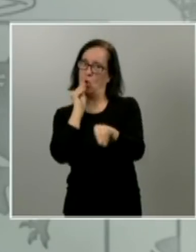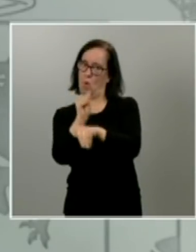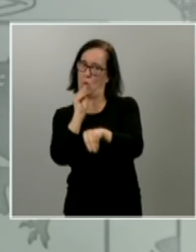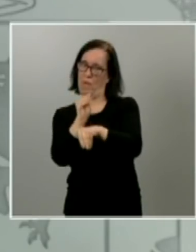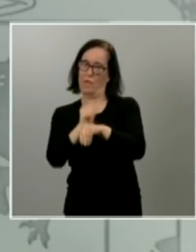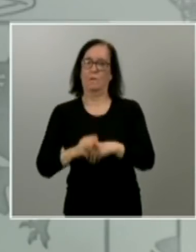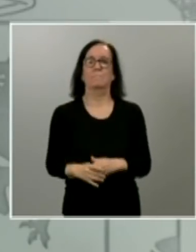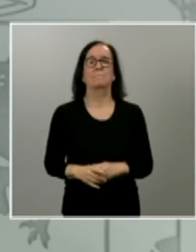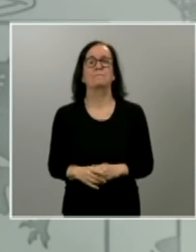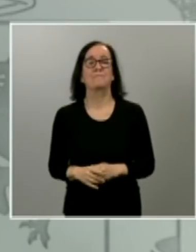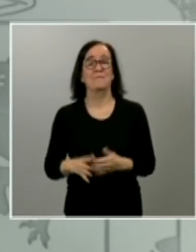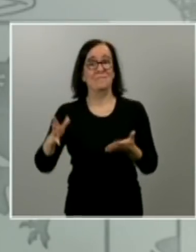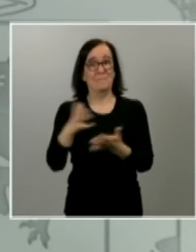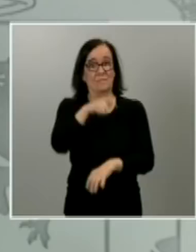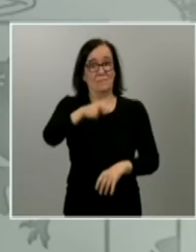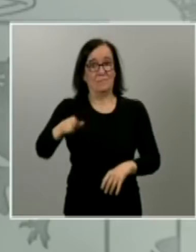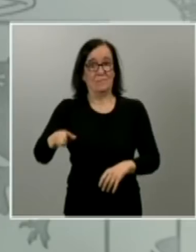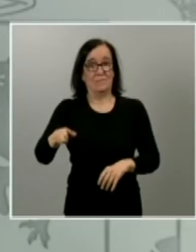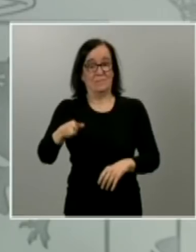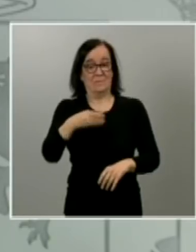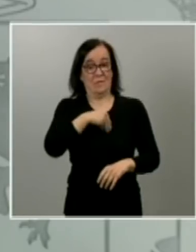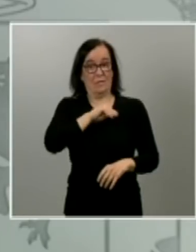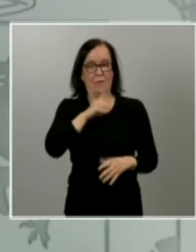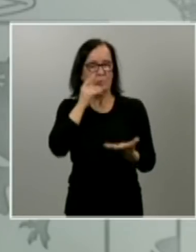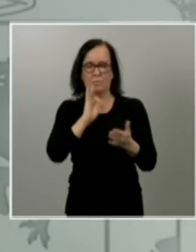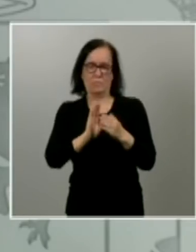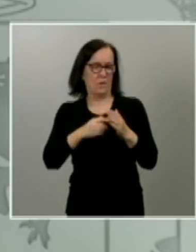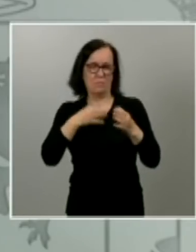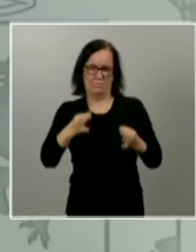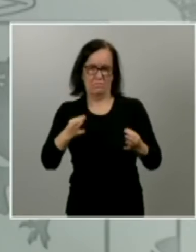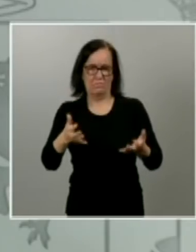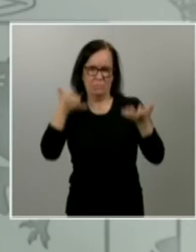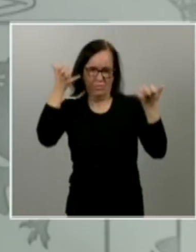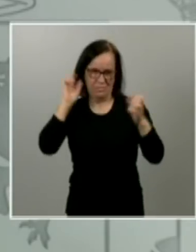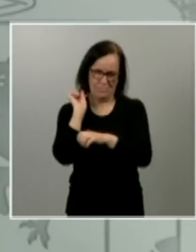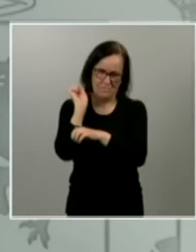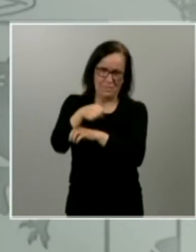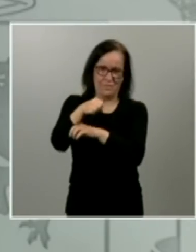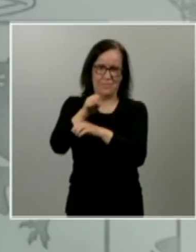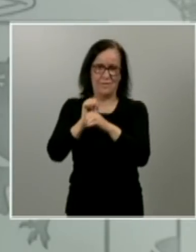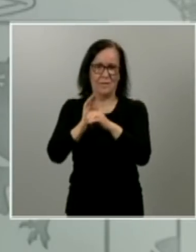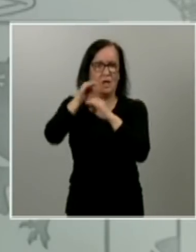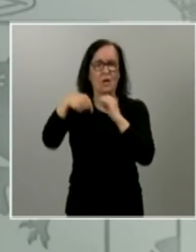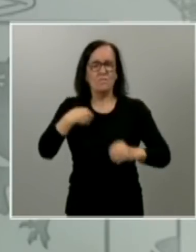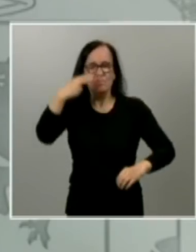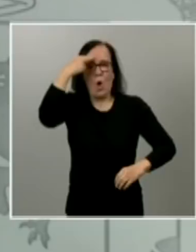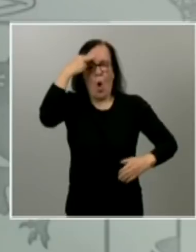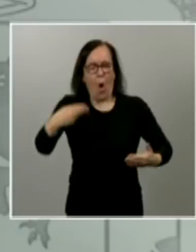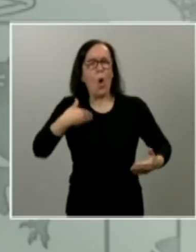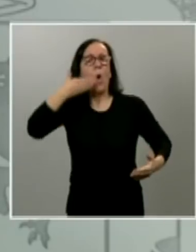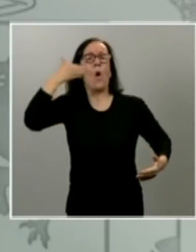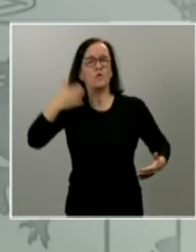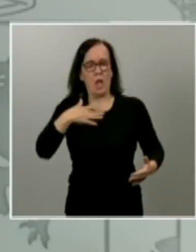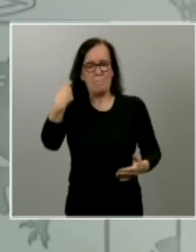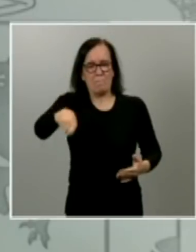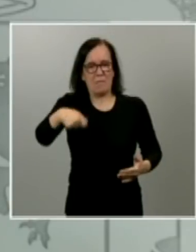todos los españoles vamos a doblegar esa curva es un honor ser el presidente de este gran país